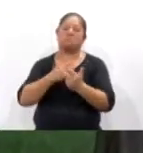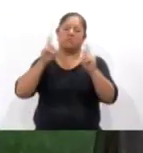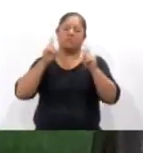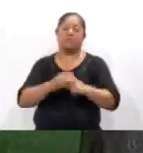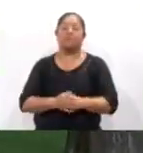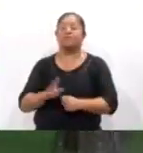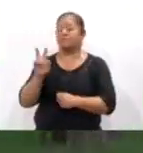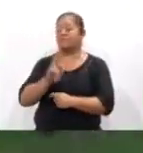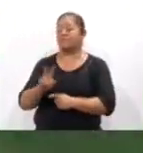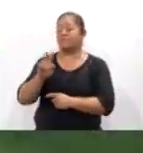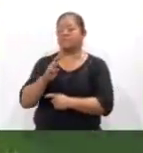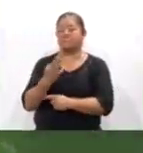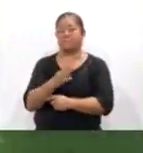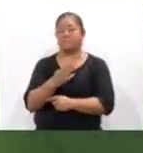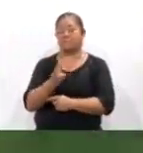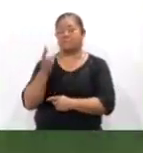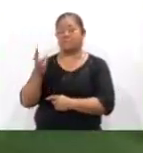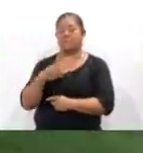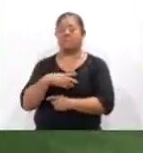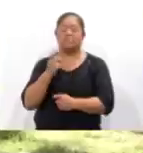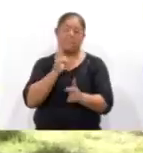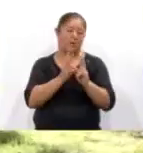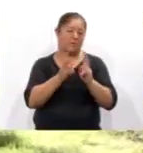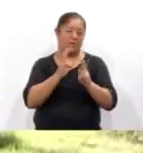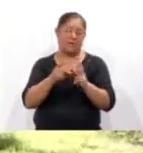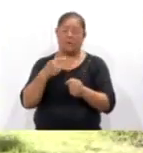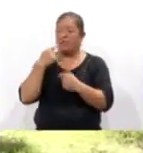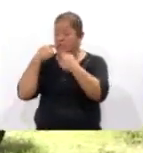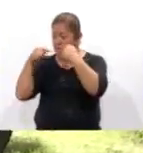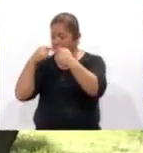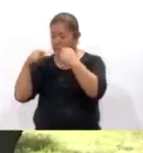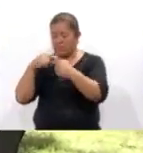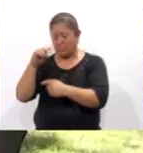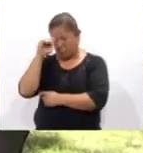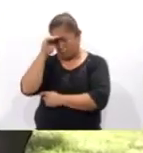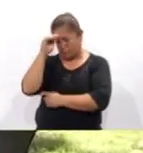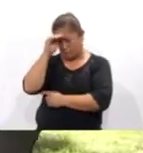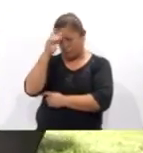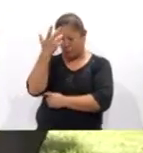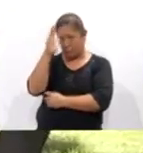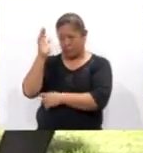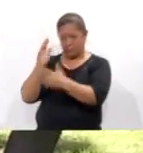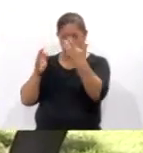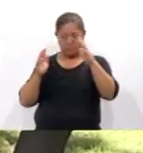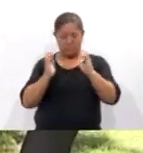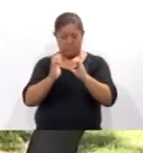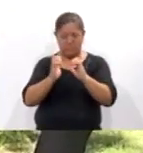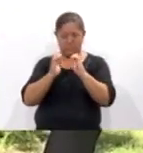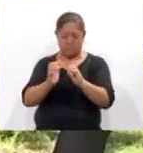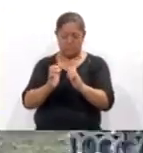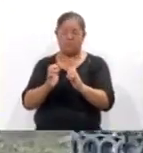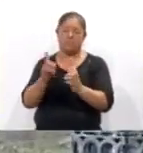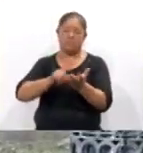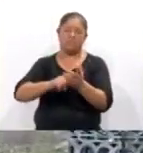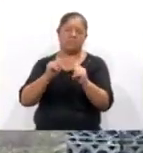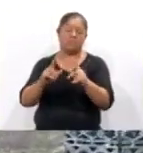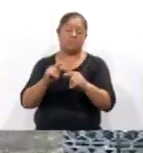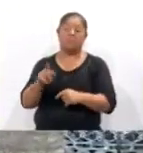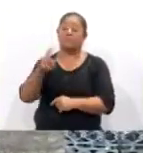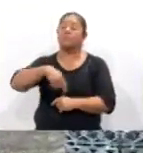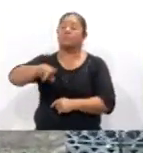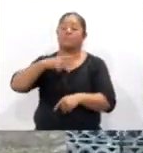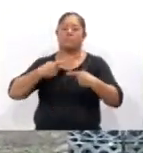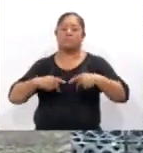viernes 3 de mayo se desarrollará la charla Diálogos y reflexiones por la conservación de los árboles emblemáticos de Tlaxcala, en el que las y los